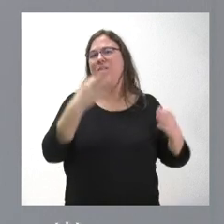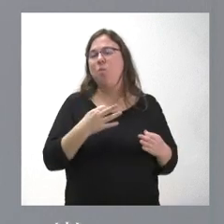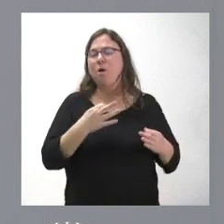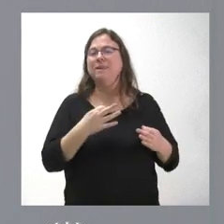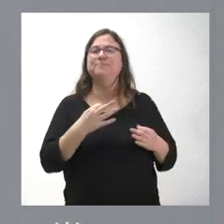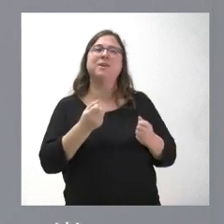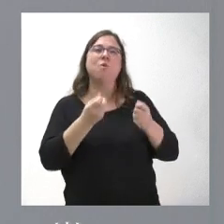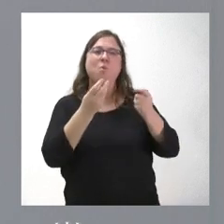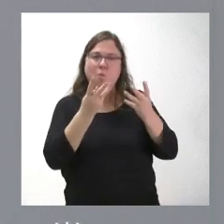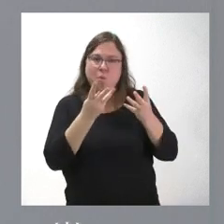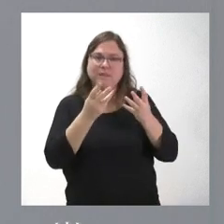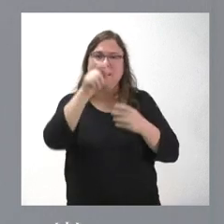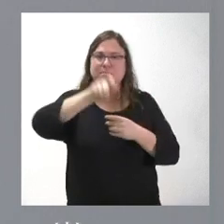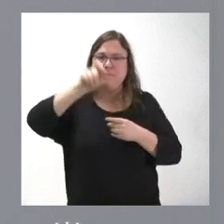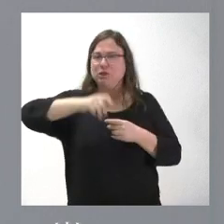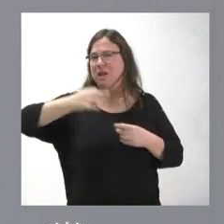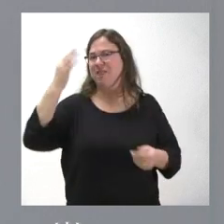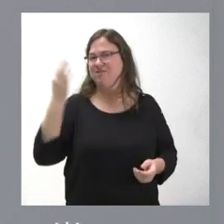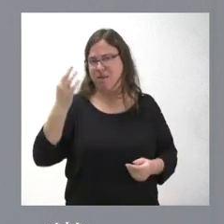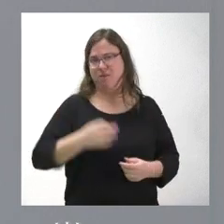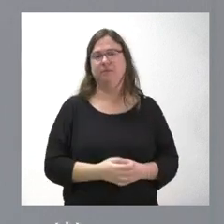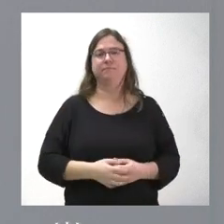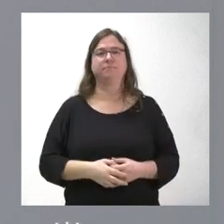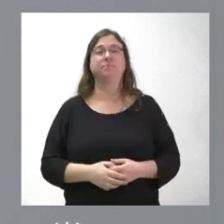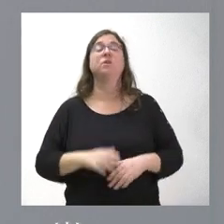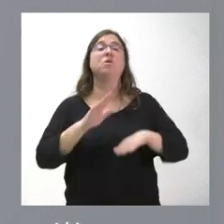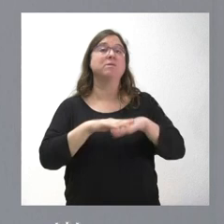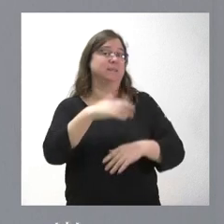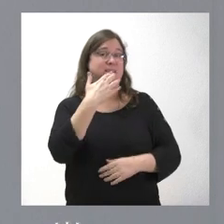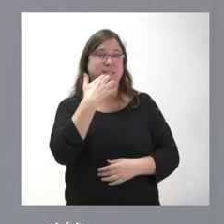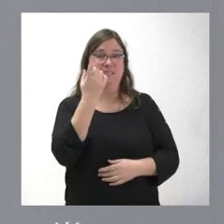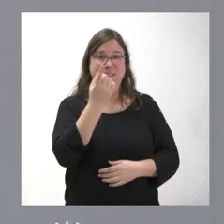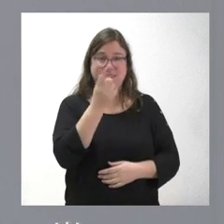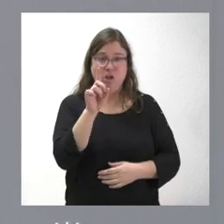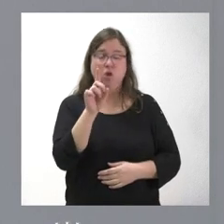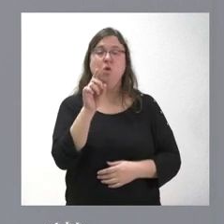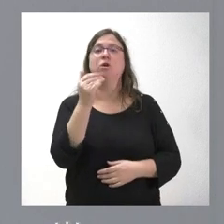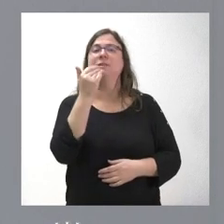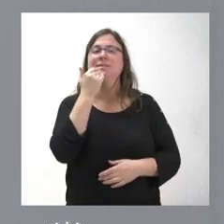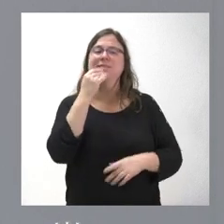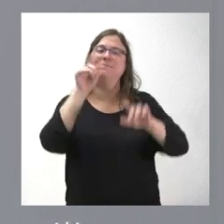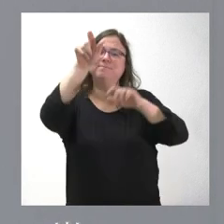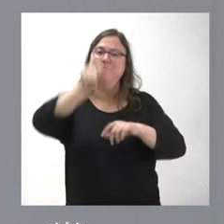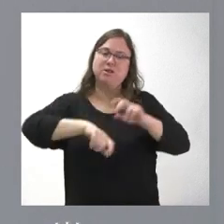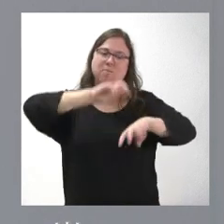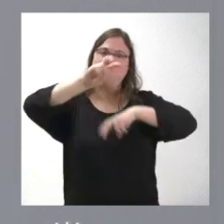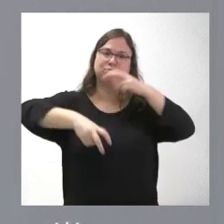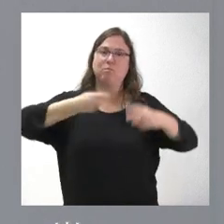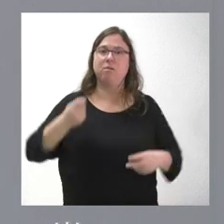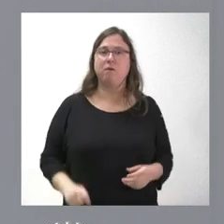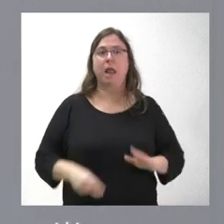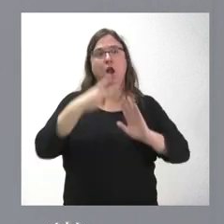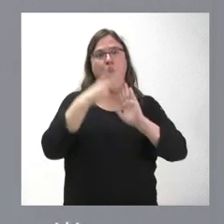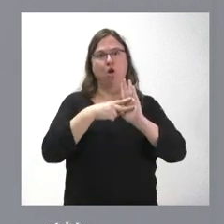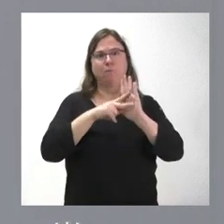numéricamente que tenga que tener cada una de las residencias. ¿Por qué? Porque, si no, cualquier modificación del personal de una residencia exigiría una norma